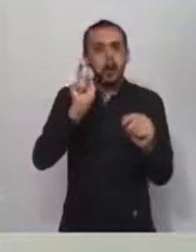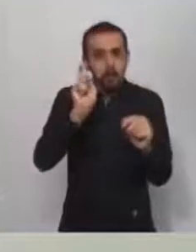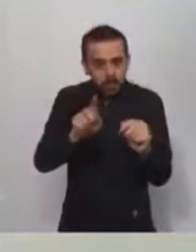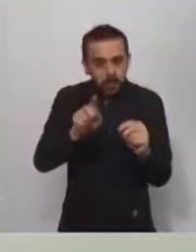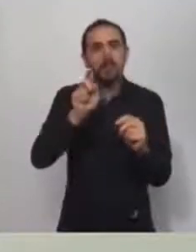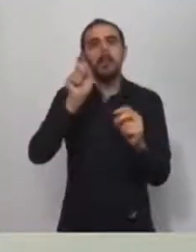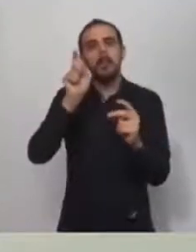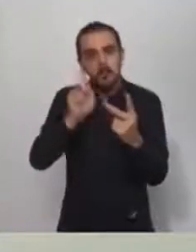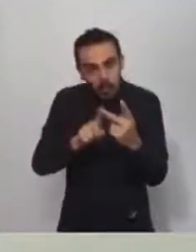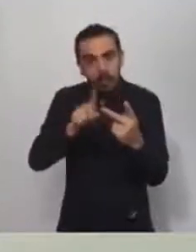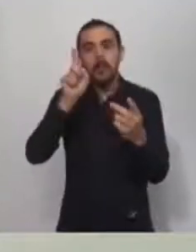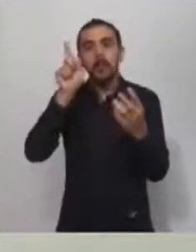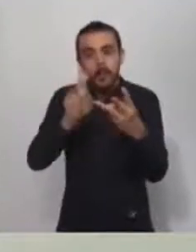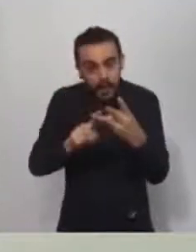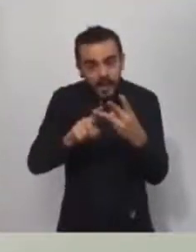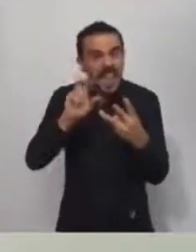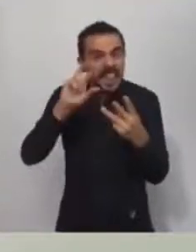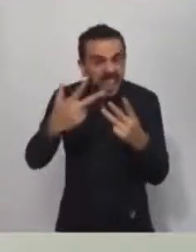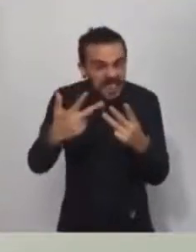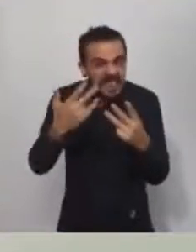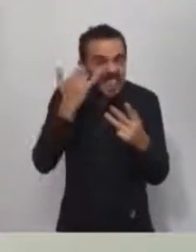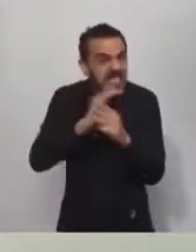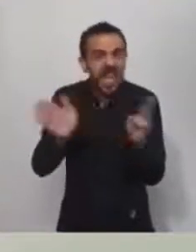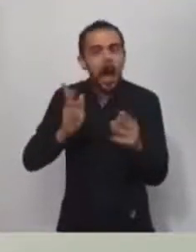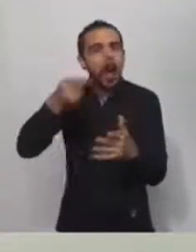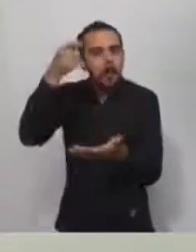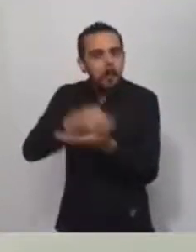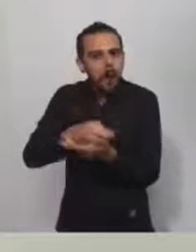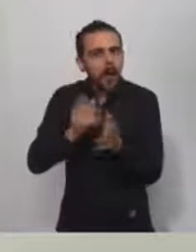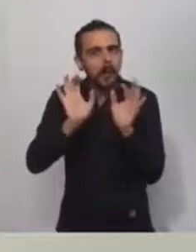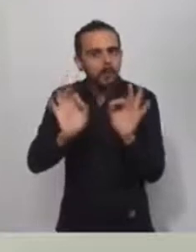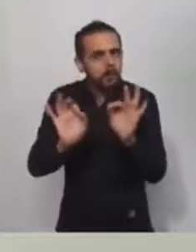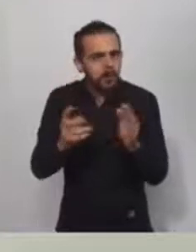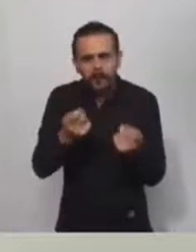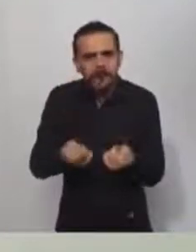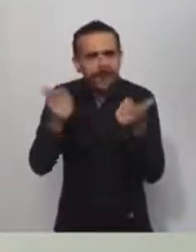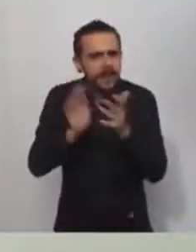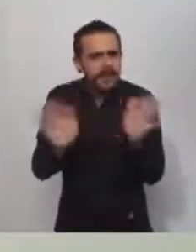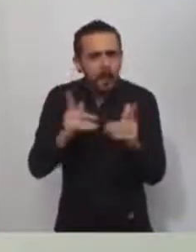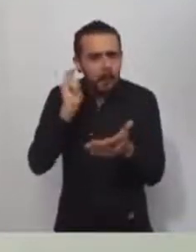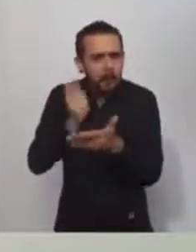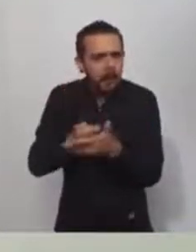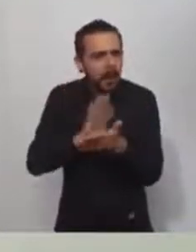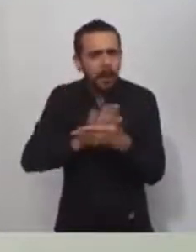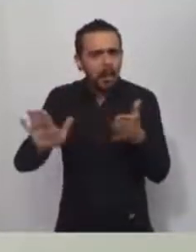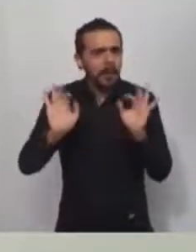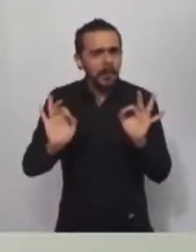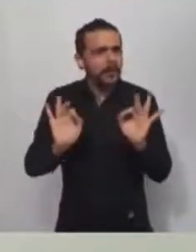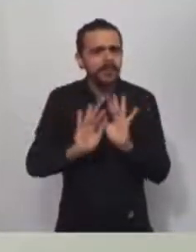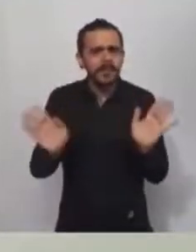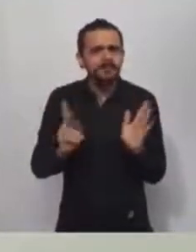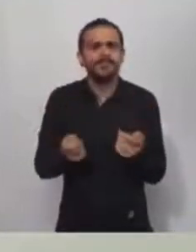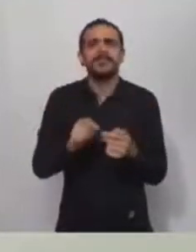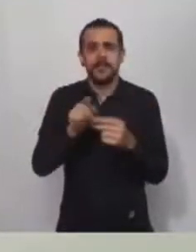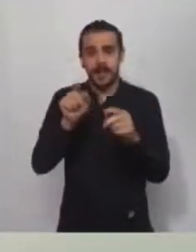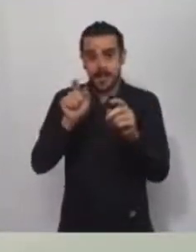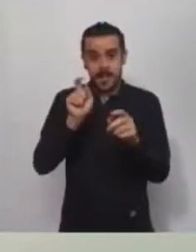cualquiera de los tributos que se denominan de padrón. Es sencillo, ingresan al sitio, luego hacen clic